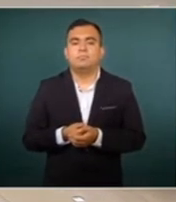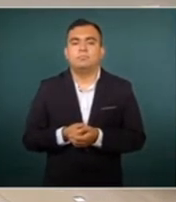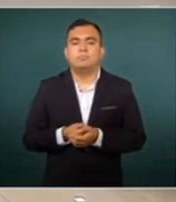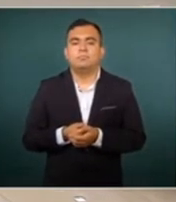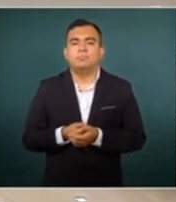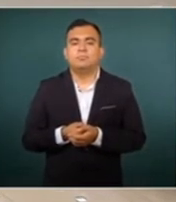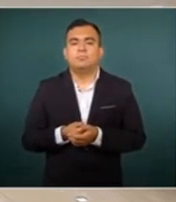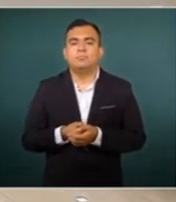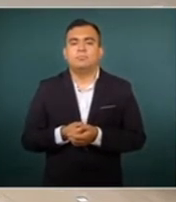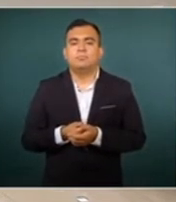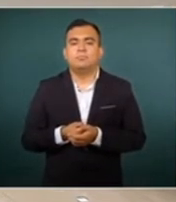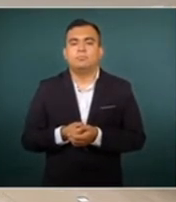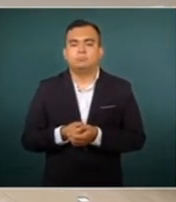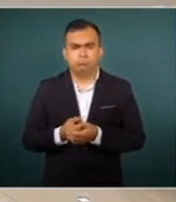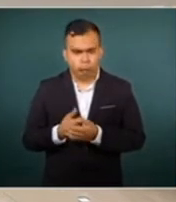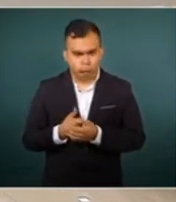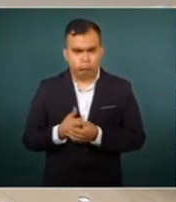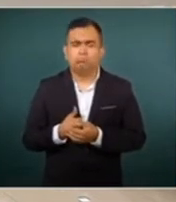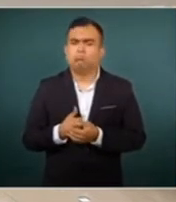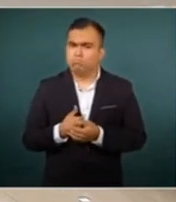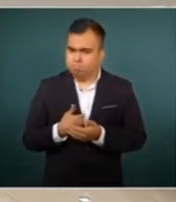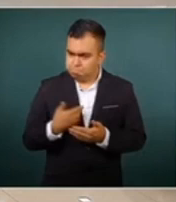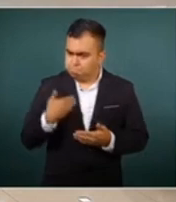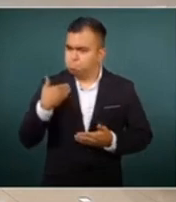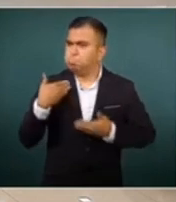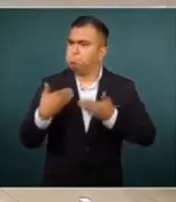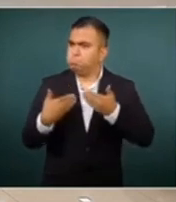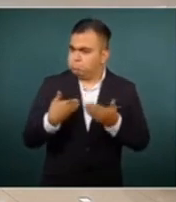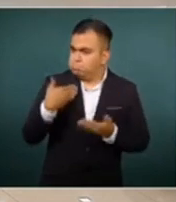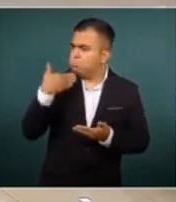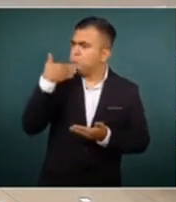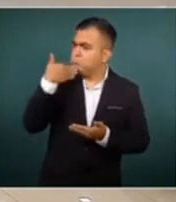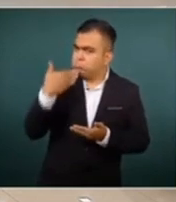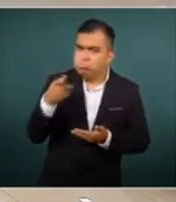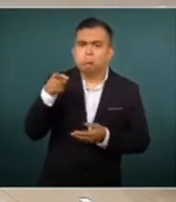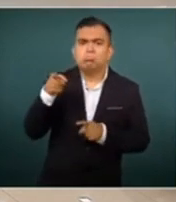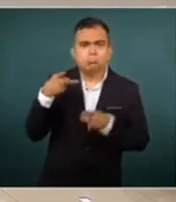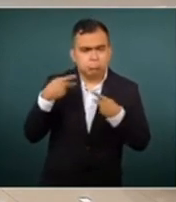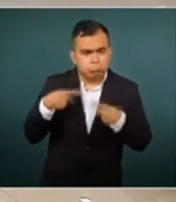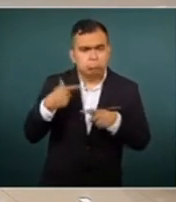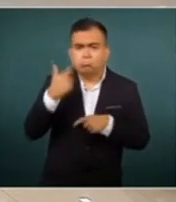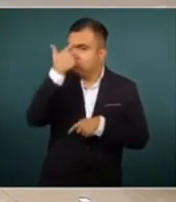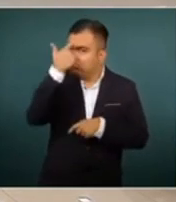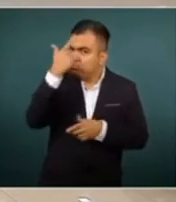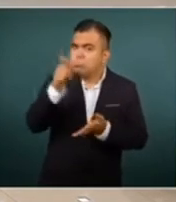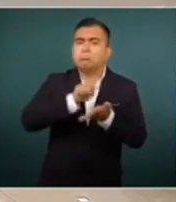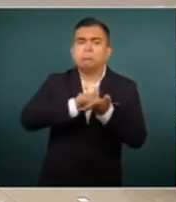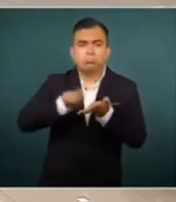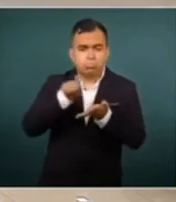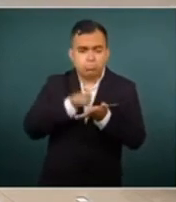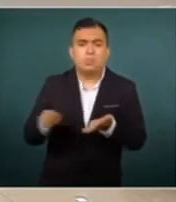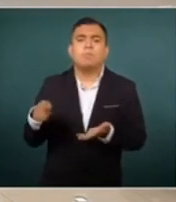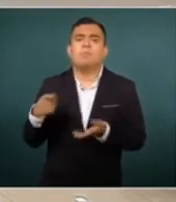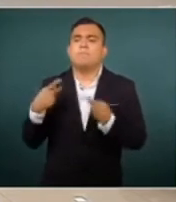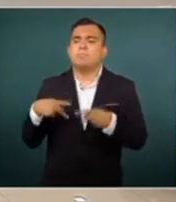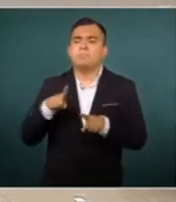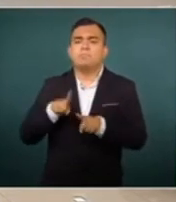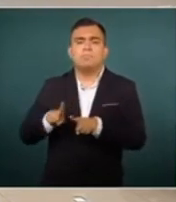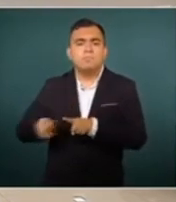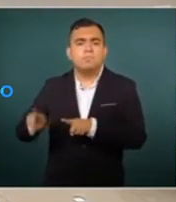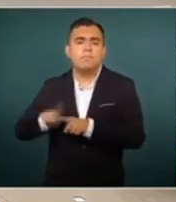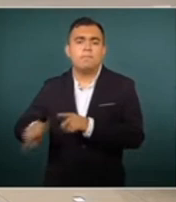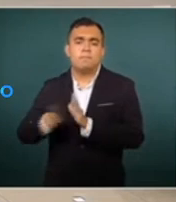Yo celebro que escritores y periodistas que han defendido desde